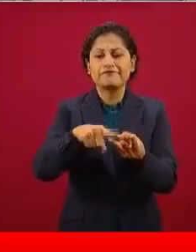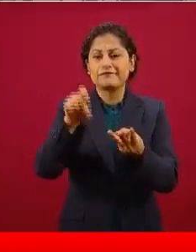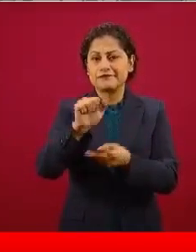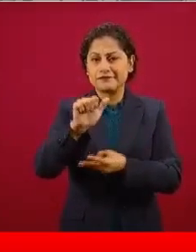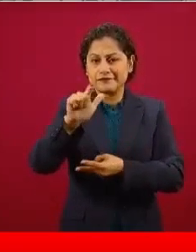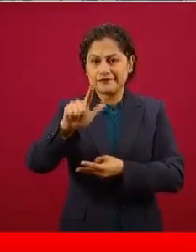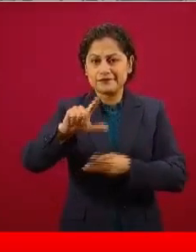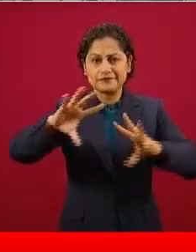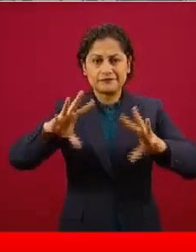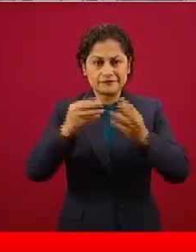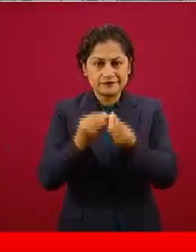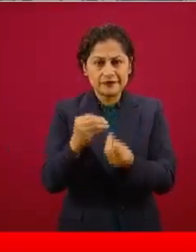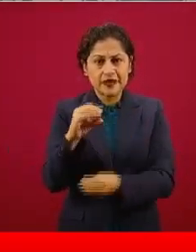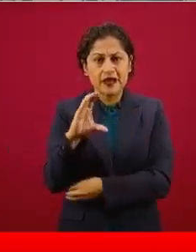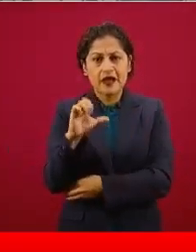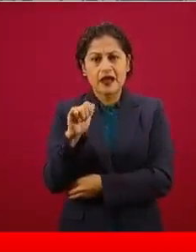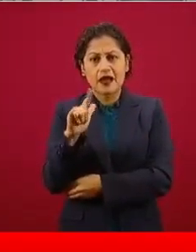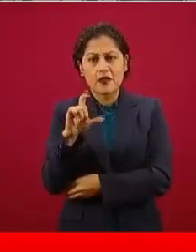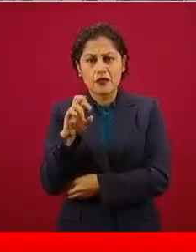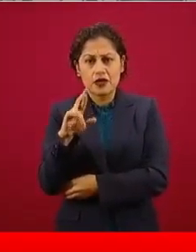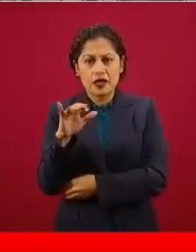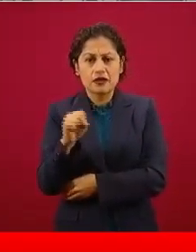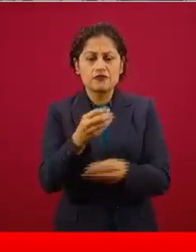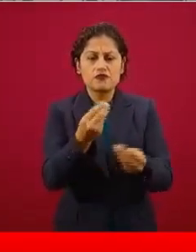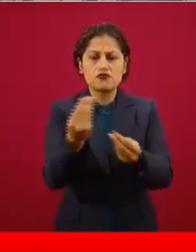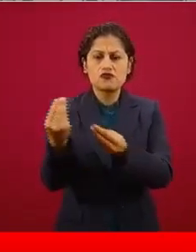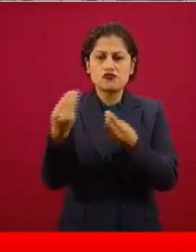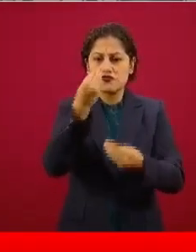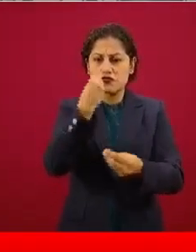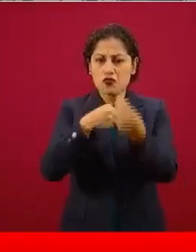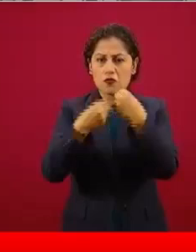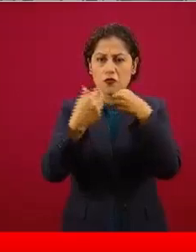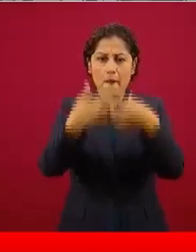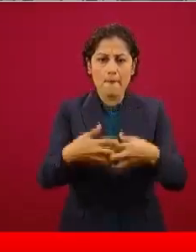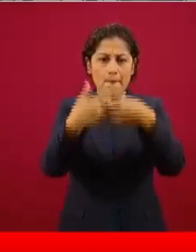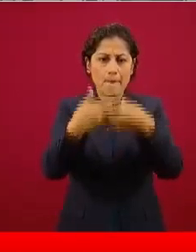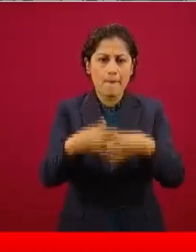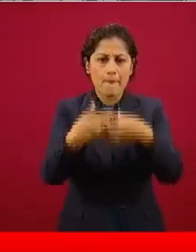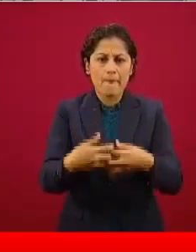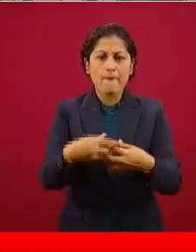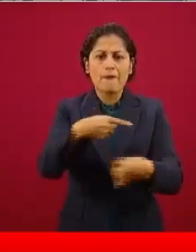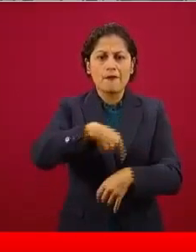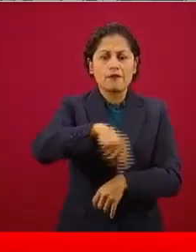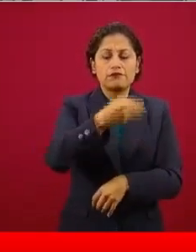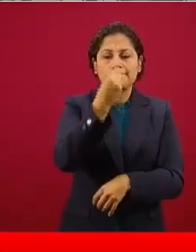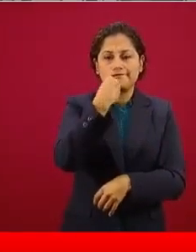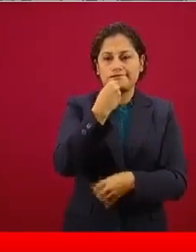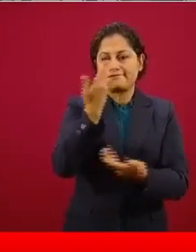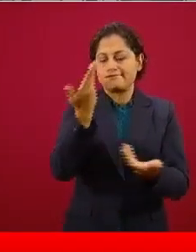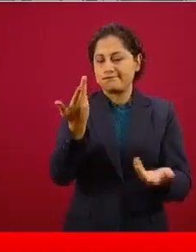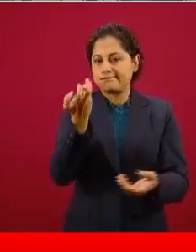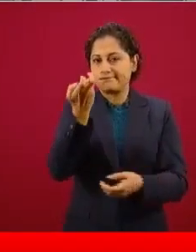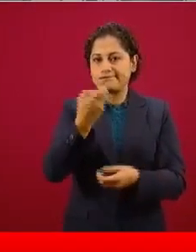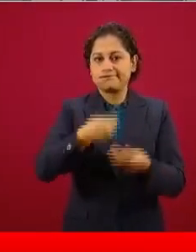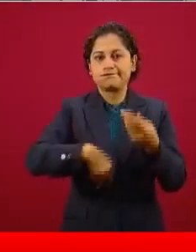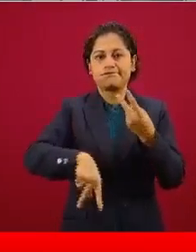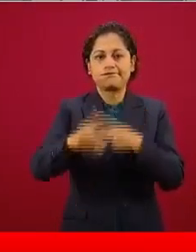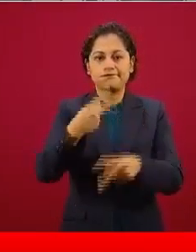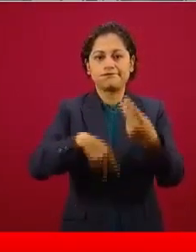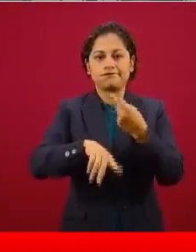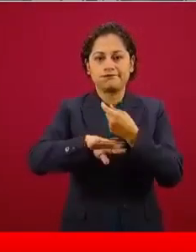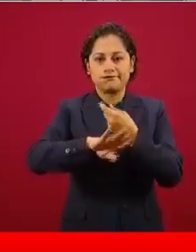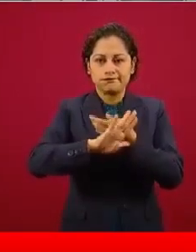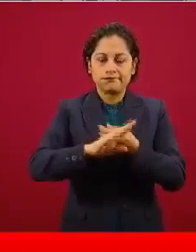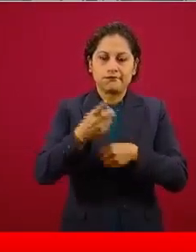particularmente en los productos industrializados. La siguiente muestra un elemento que puede causar y debería